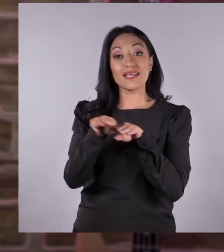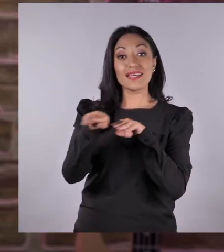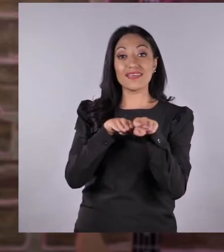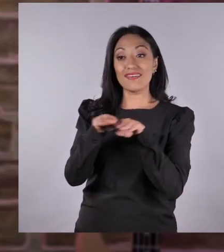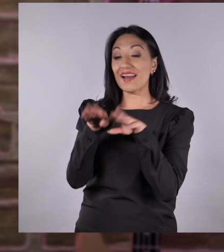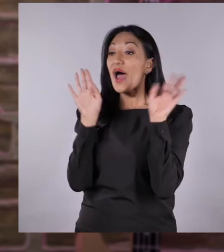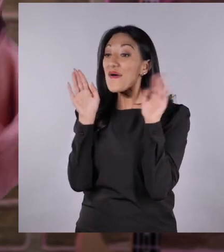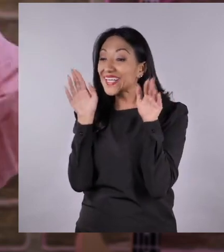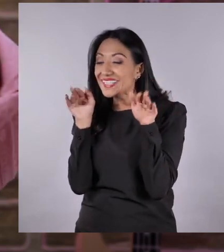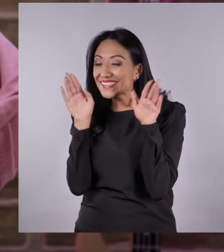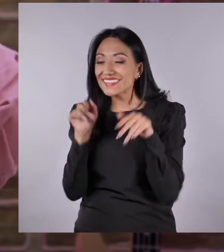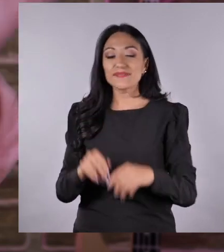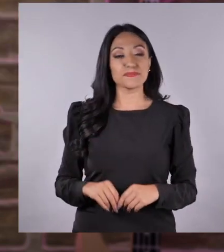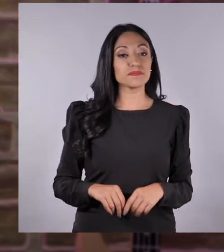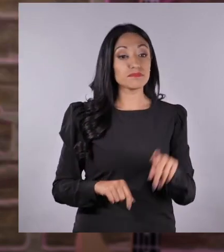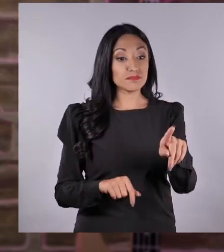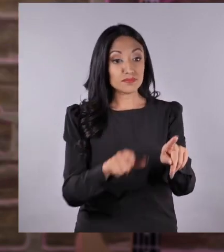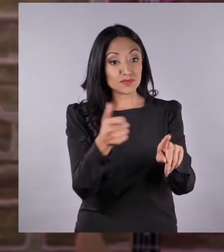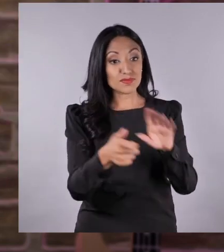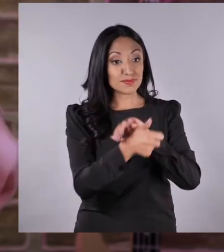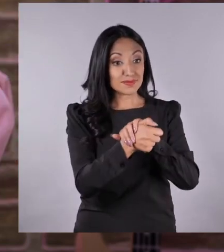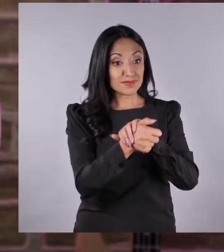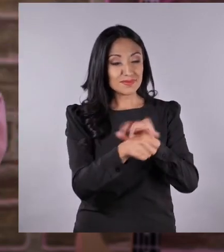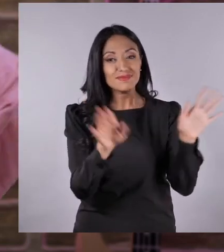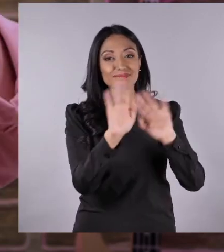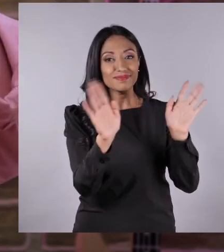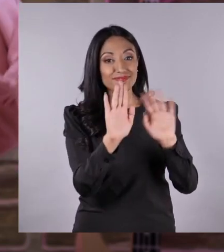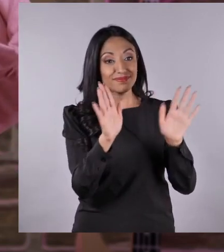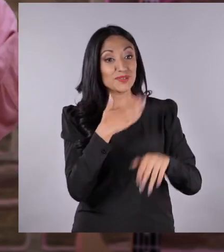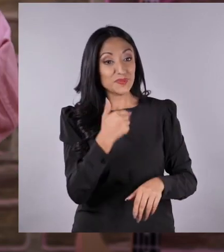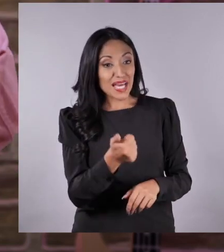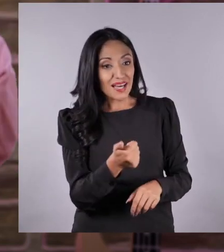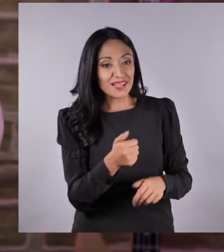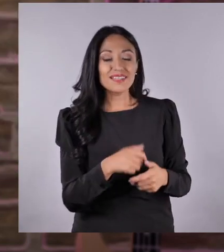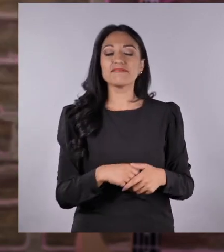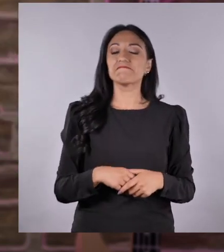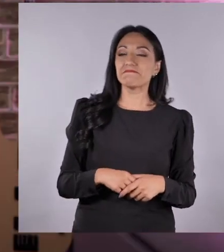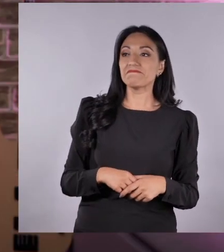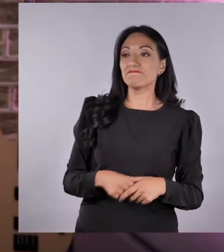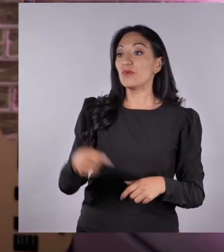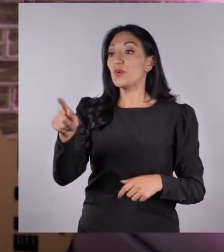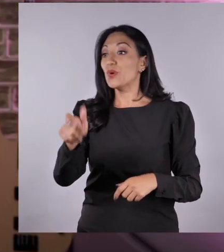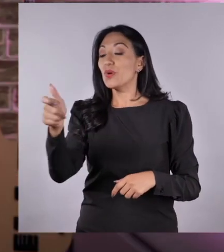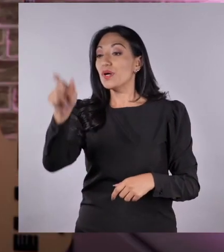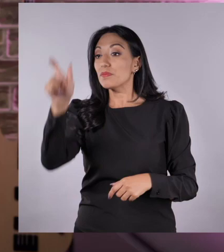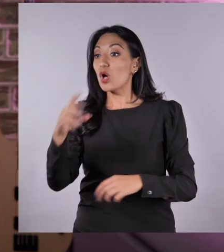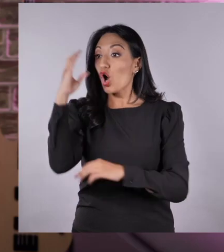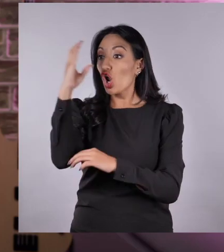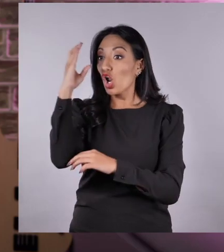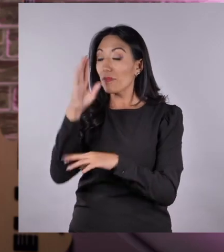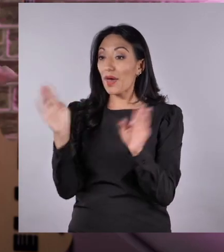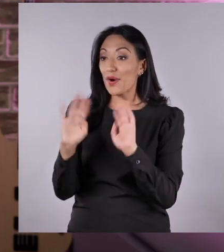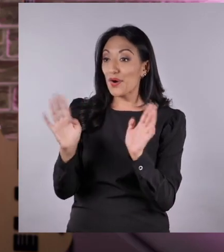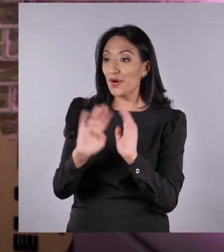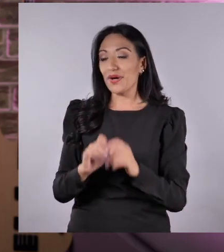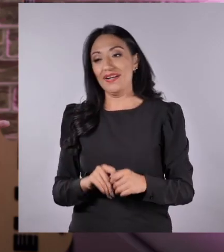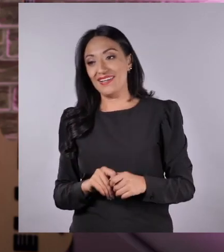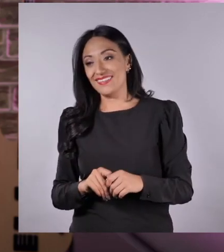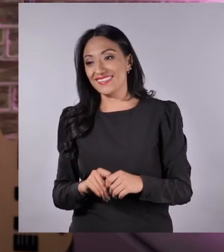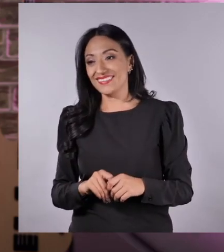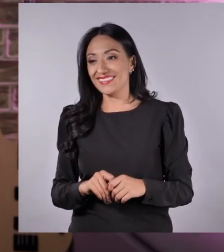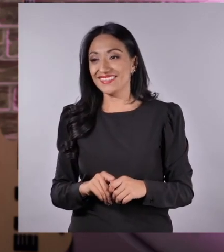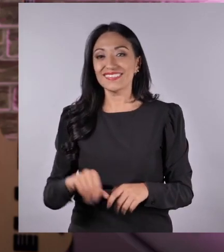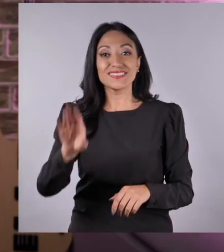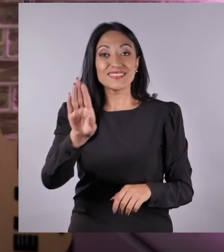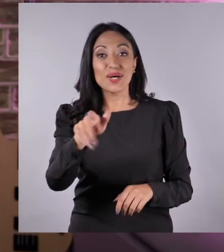CH 2021 desde Ibarra, ¡oli! El José desde Galápagos, ¡hola, ¿cómo estás? ¡Hola, Ferny Jaramillo de Colombia!